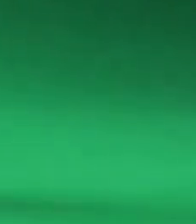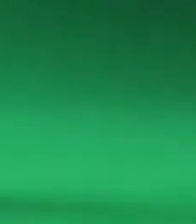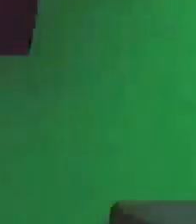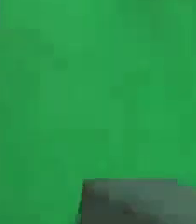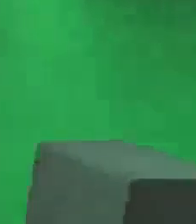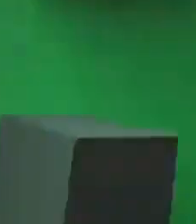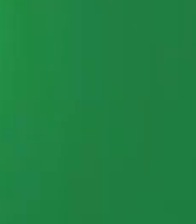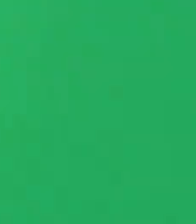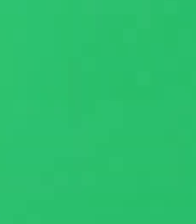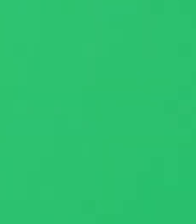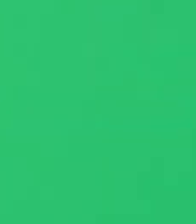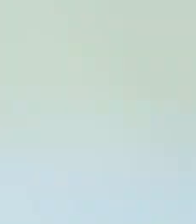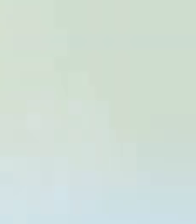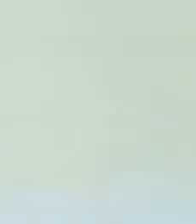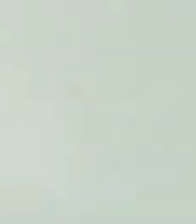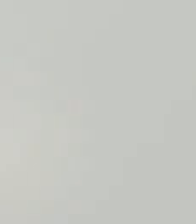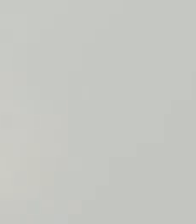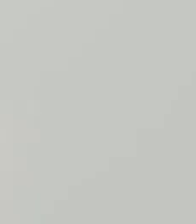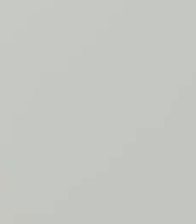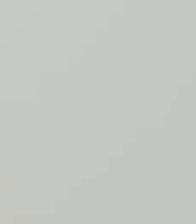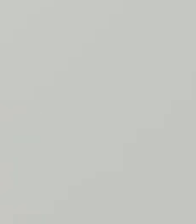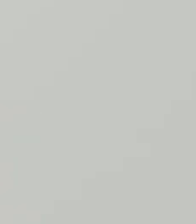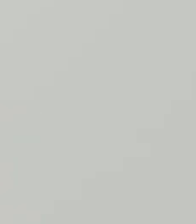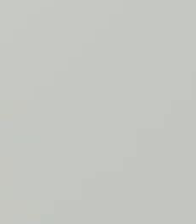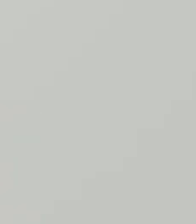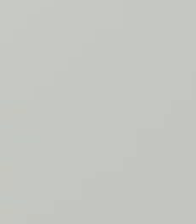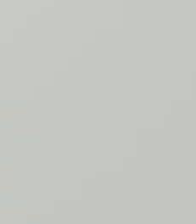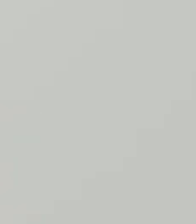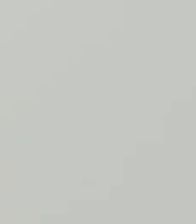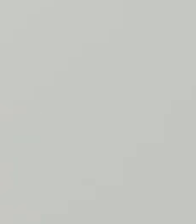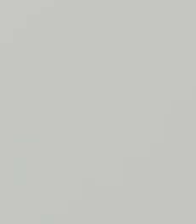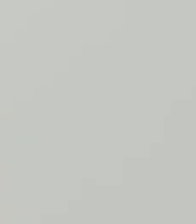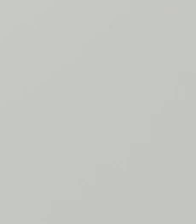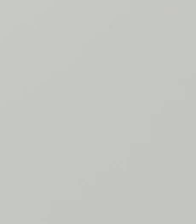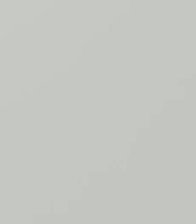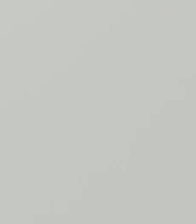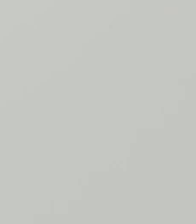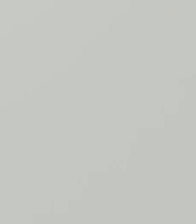canal 14 tus causas tu canal